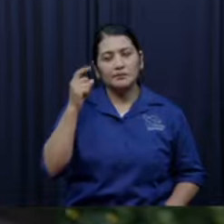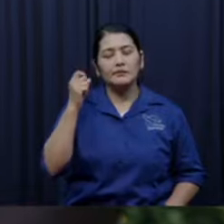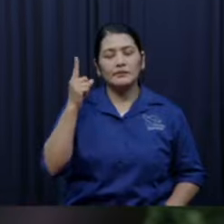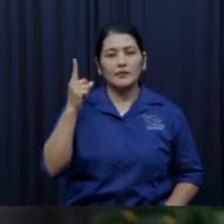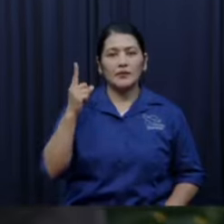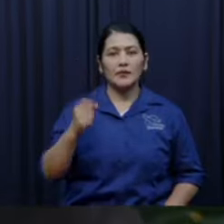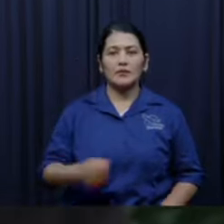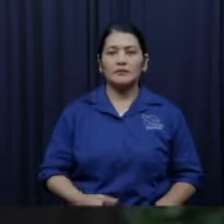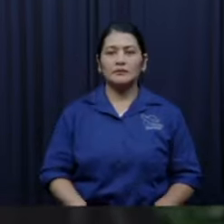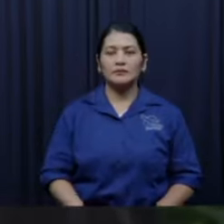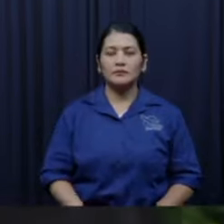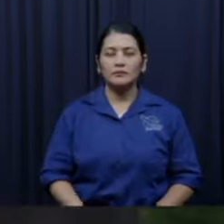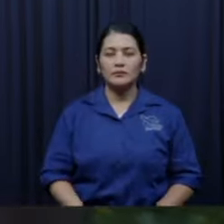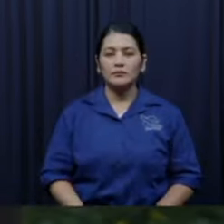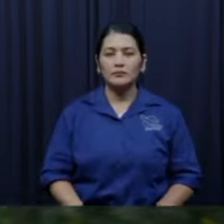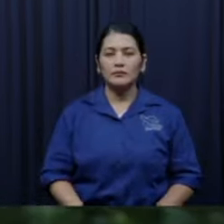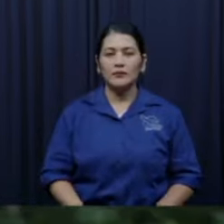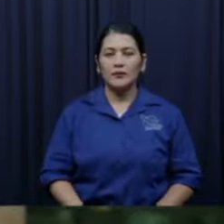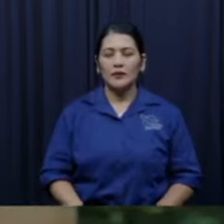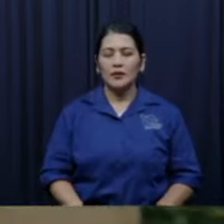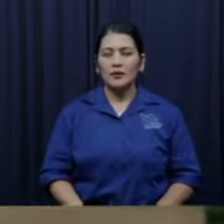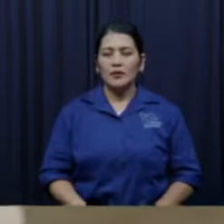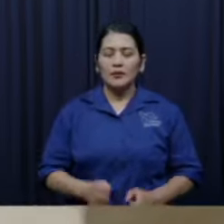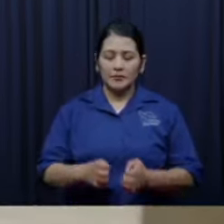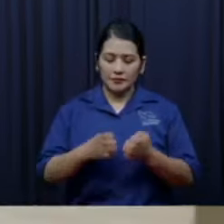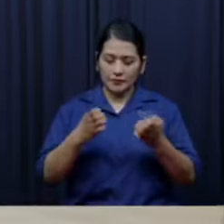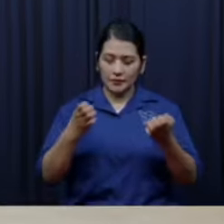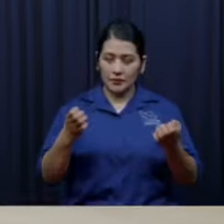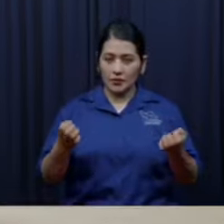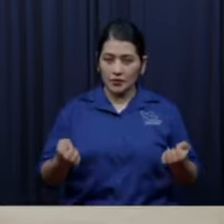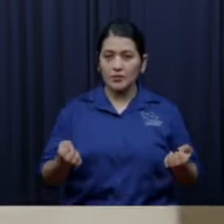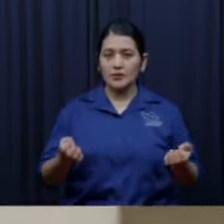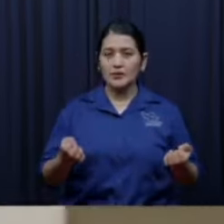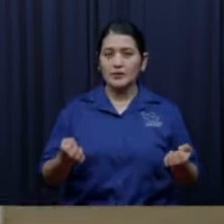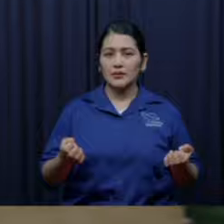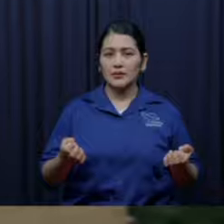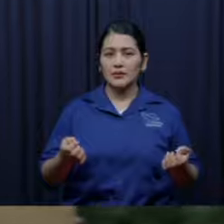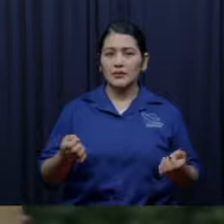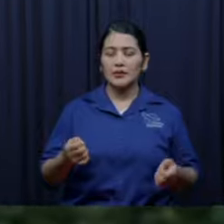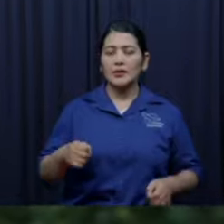sigamos acá entonces Jebus siempre queda en el último lugar